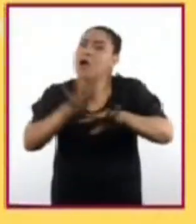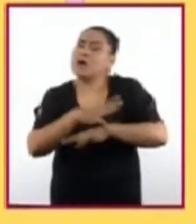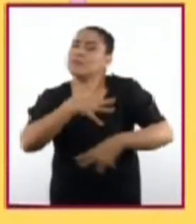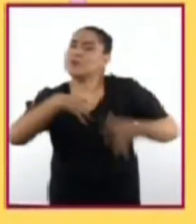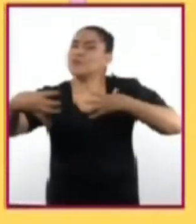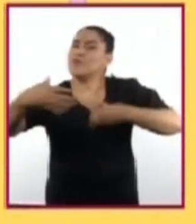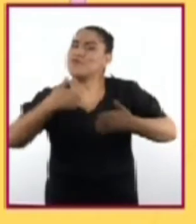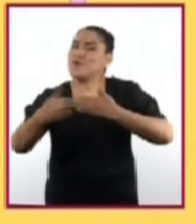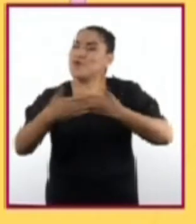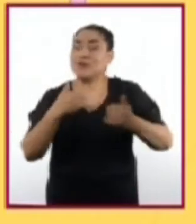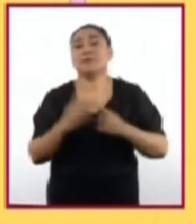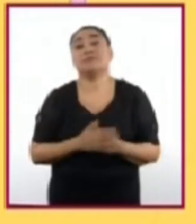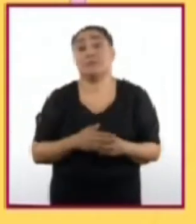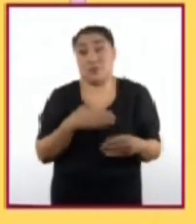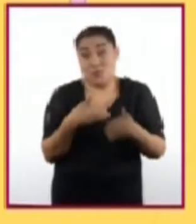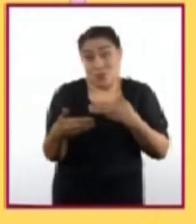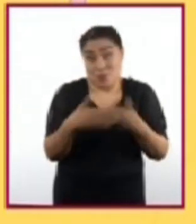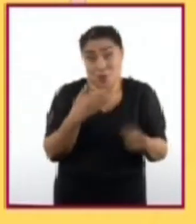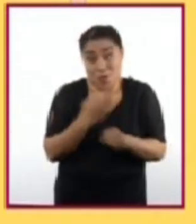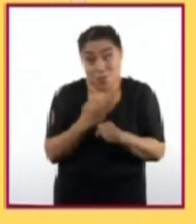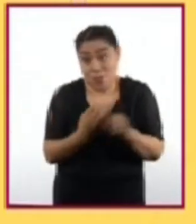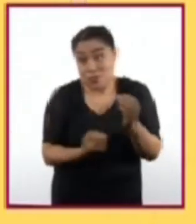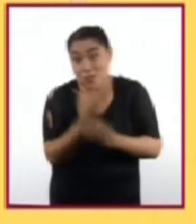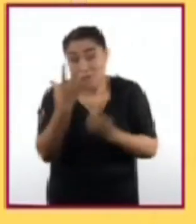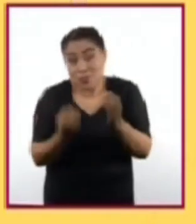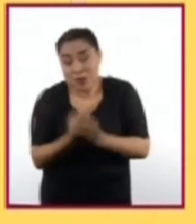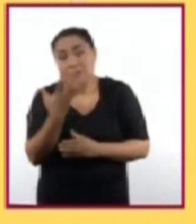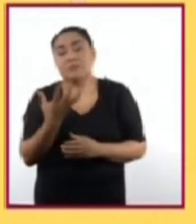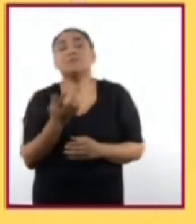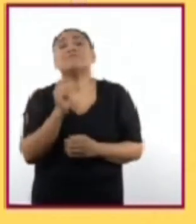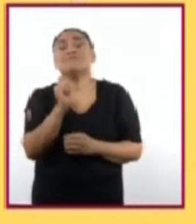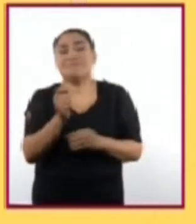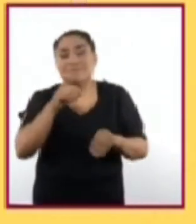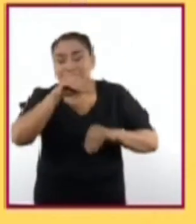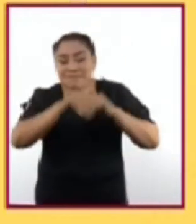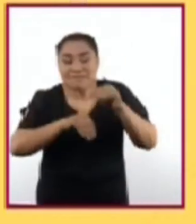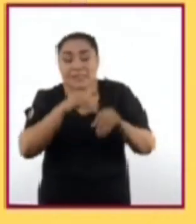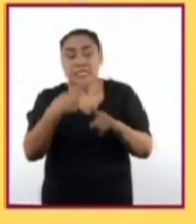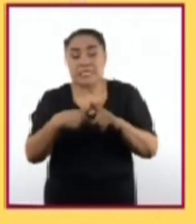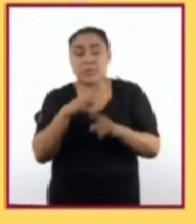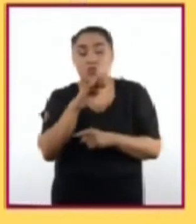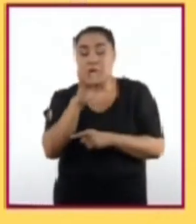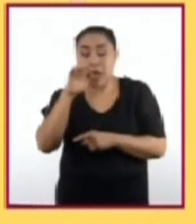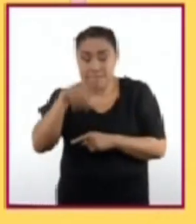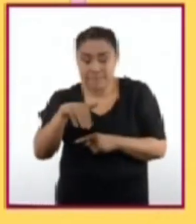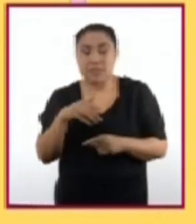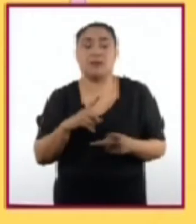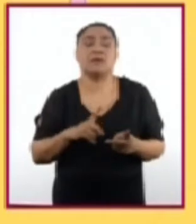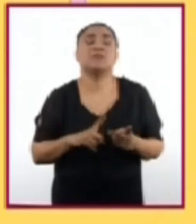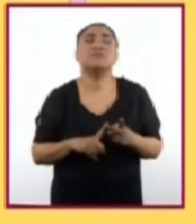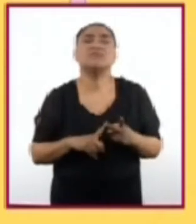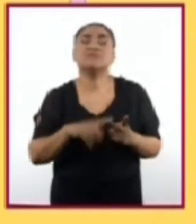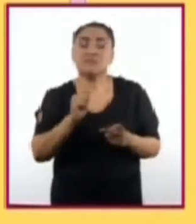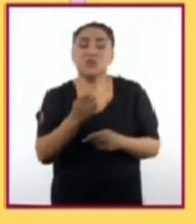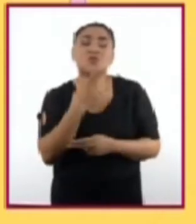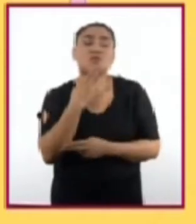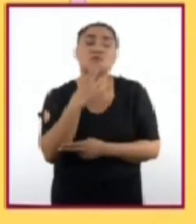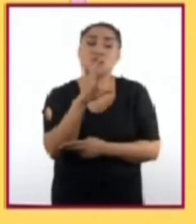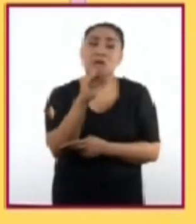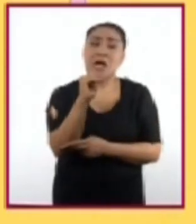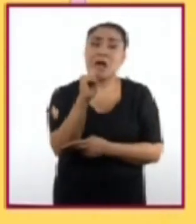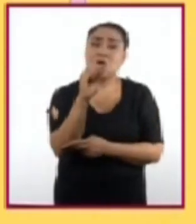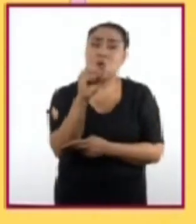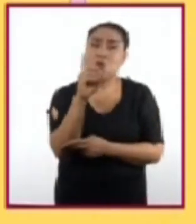Los dispositivos modernos de rayos X se basan en el diseño de Willam College y constan de un cátodo, que es un